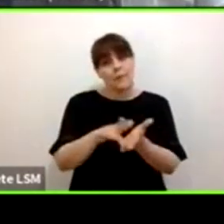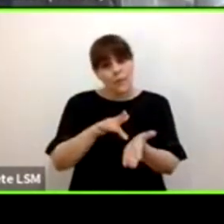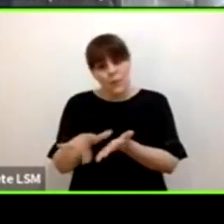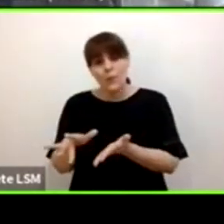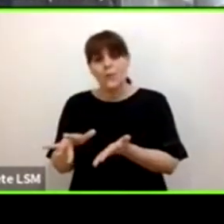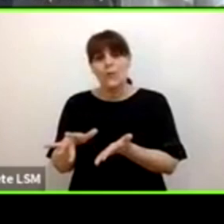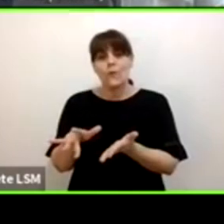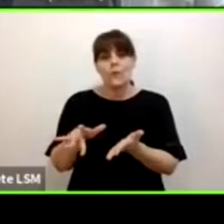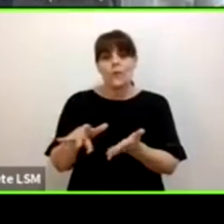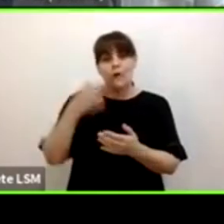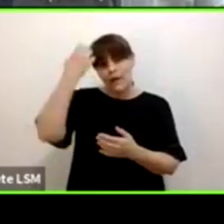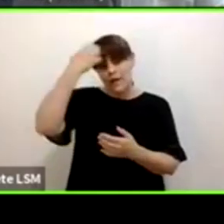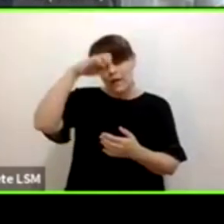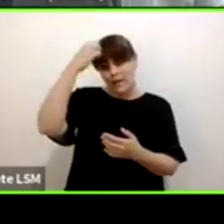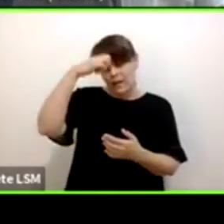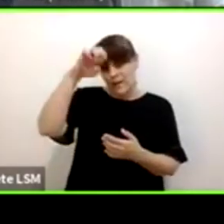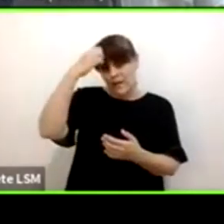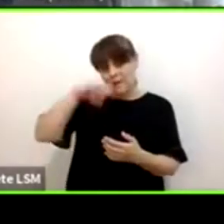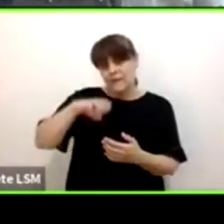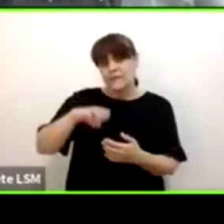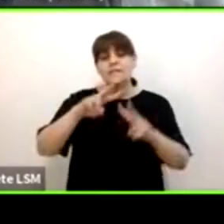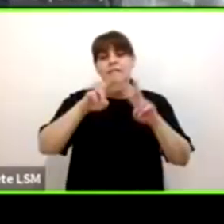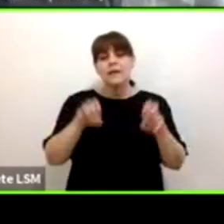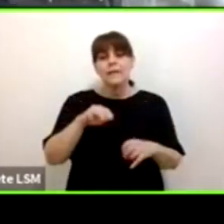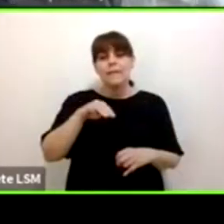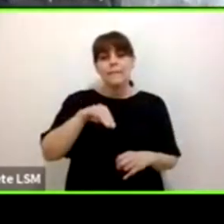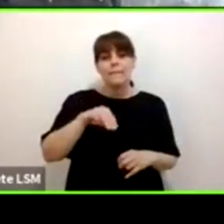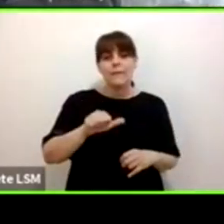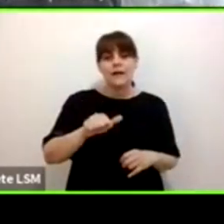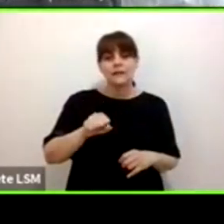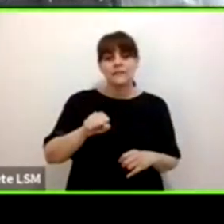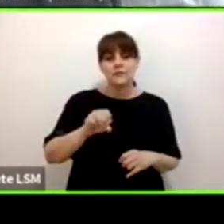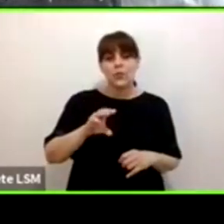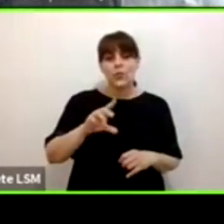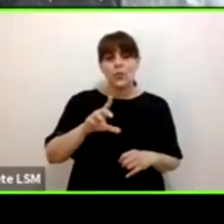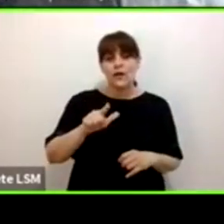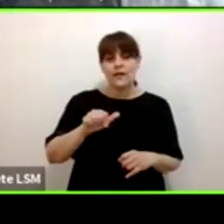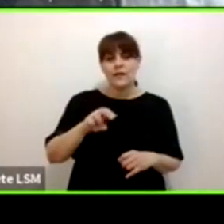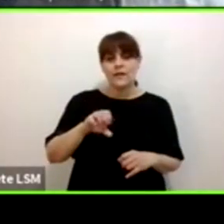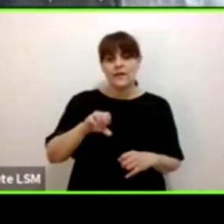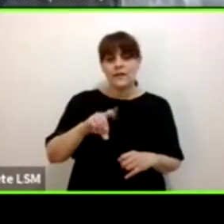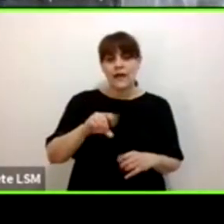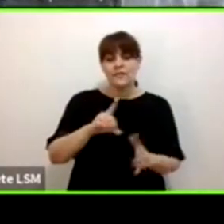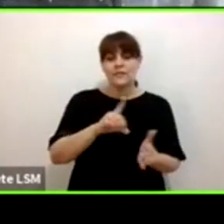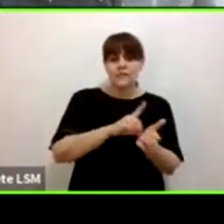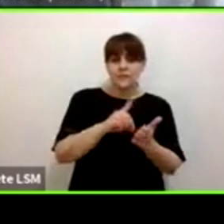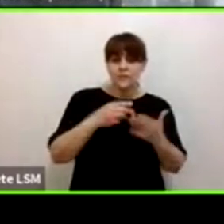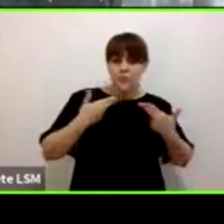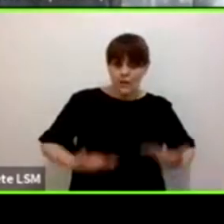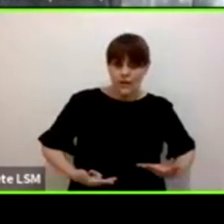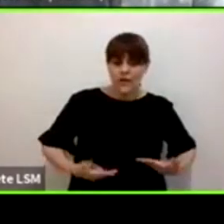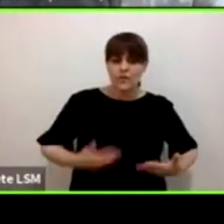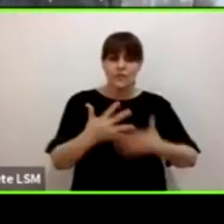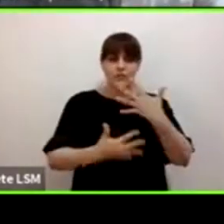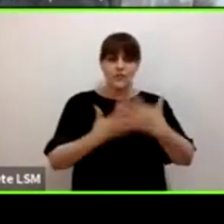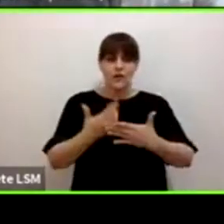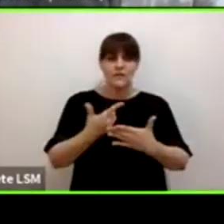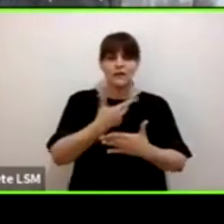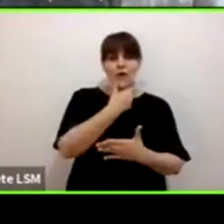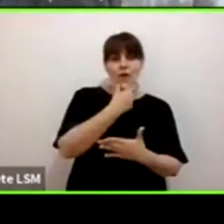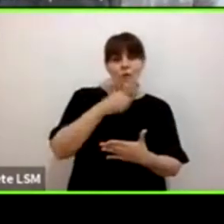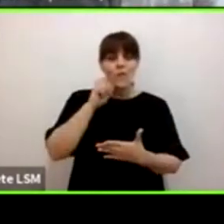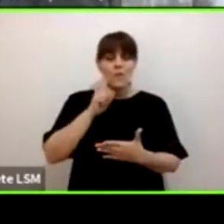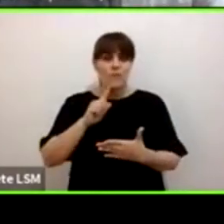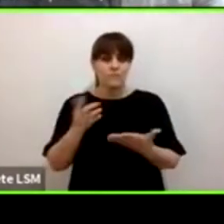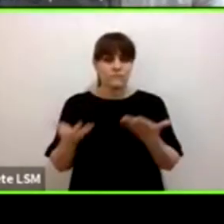en temas de masculinidades, derechos humanos, violencia de género, entre otros. Y lo escuchamos, te escuchamos, Yair, estos